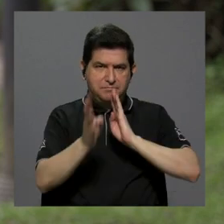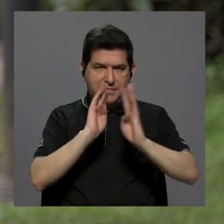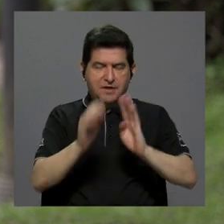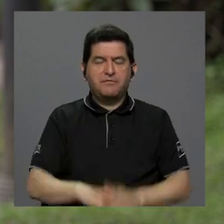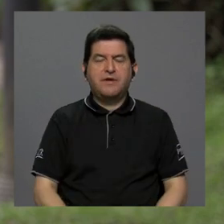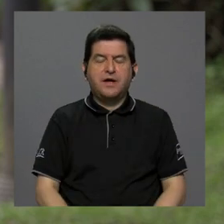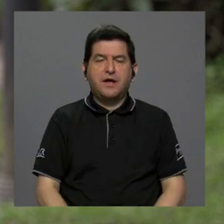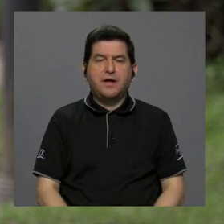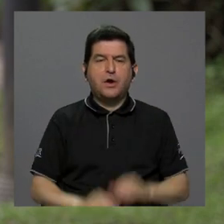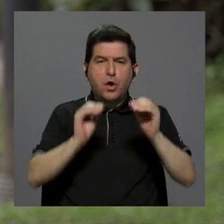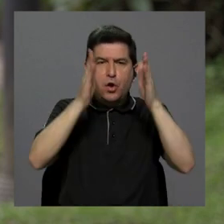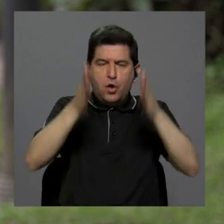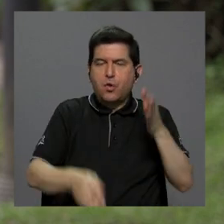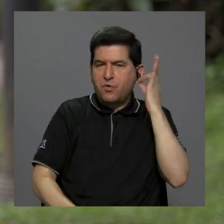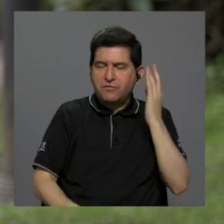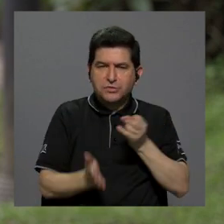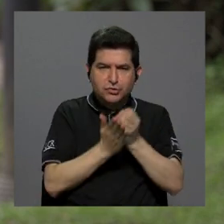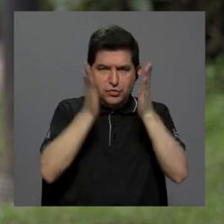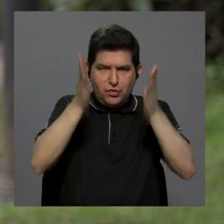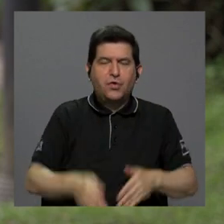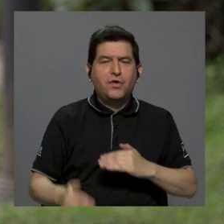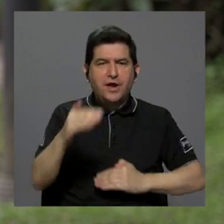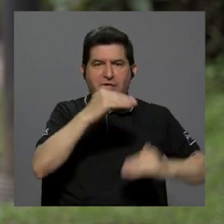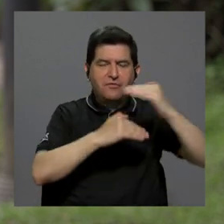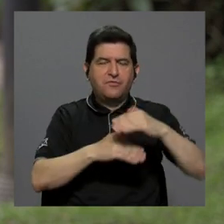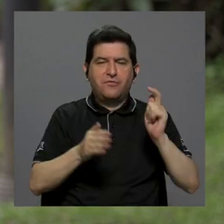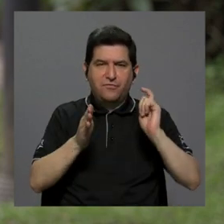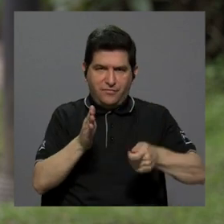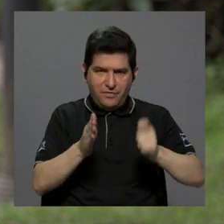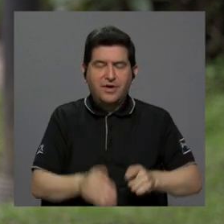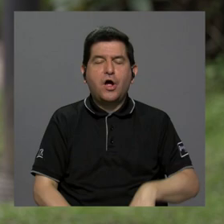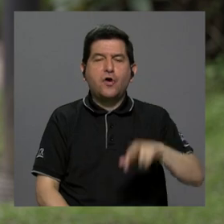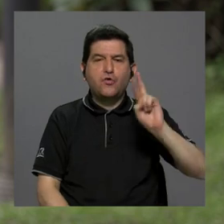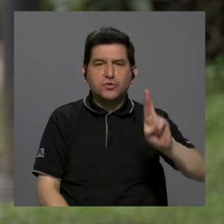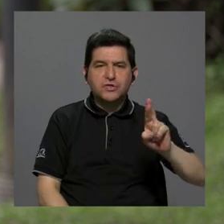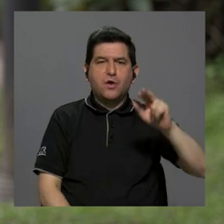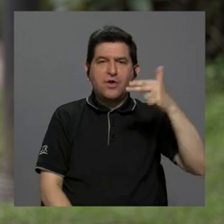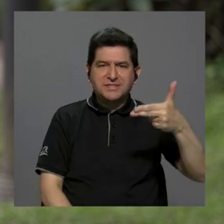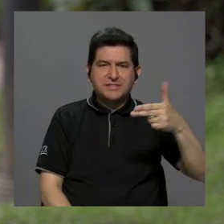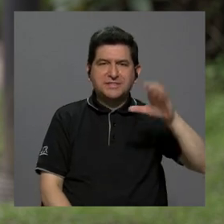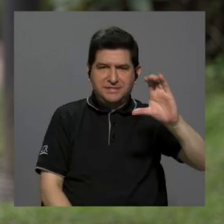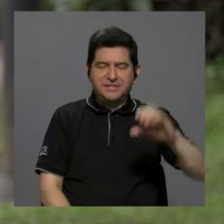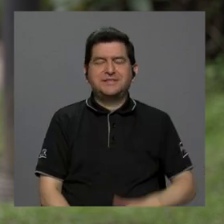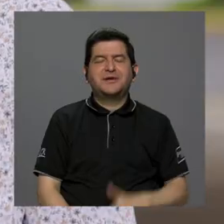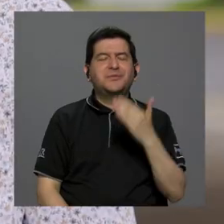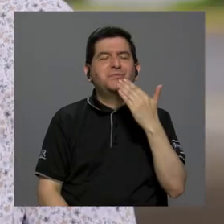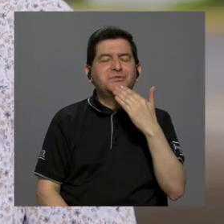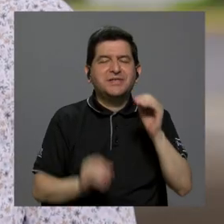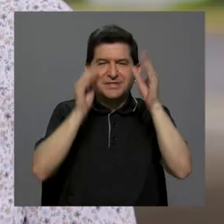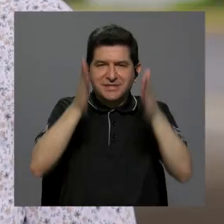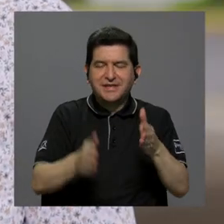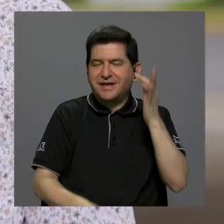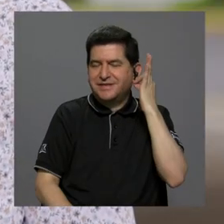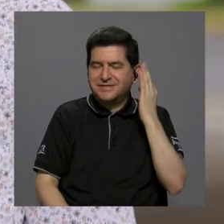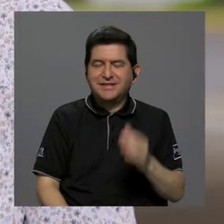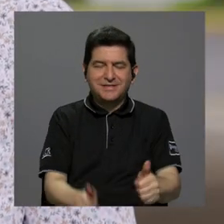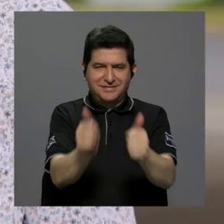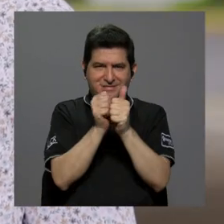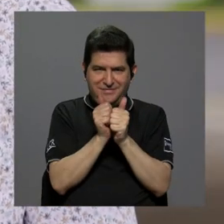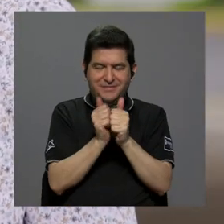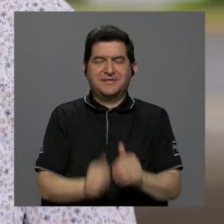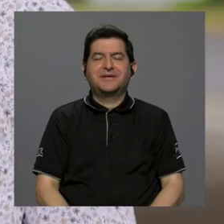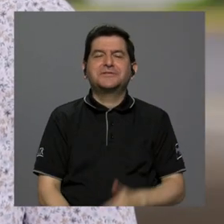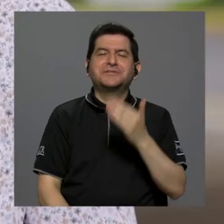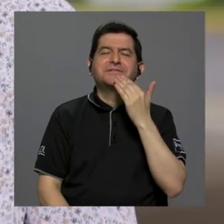Para ello conversamos con la docente e investigadora de la Facultad de Derechos, Rosaura Chinchilla Calderón. Muchísimas gracias, profesora, por